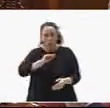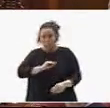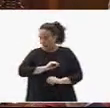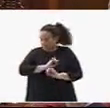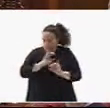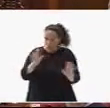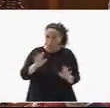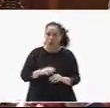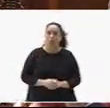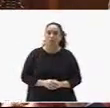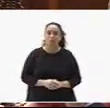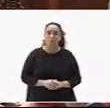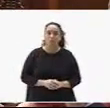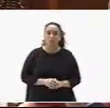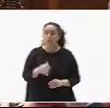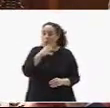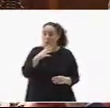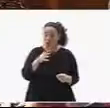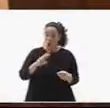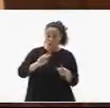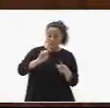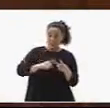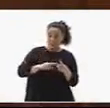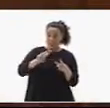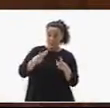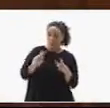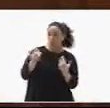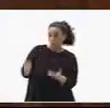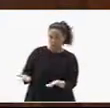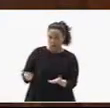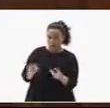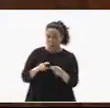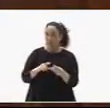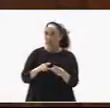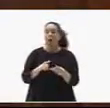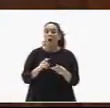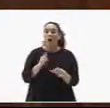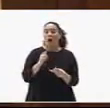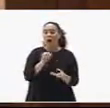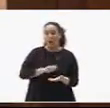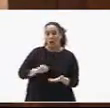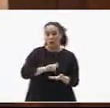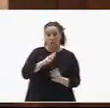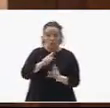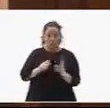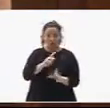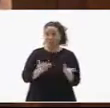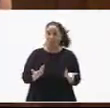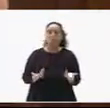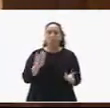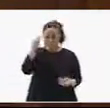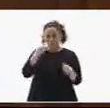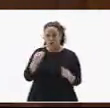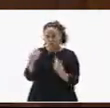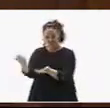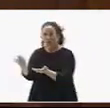aquí traigo mi segundo regalo. Una calculadora. Esta calculadora creo que le hará falta